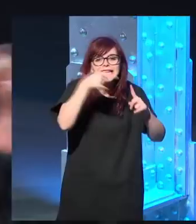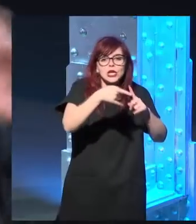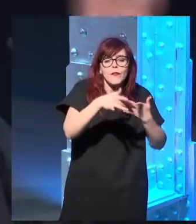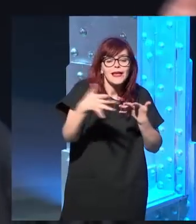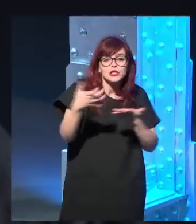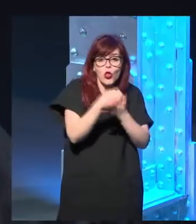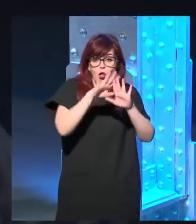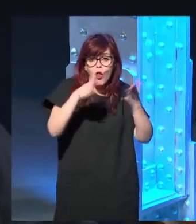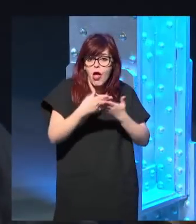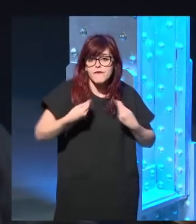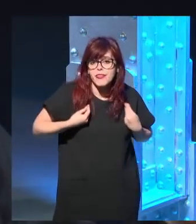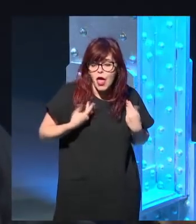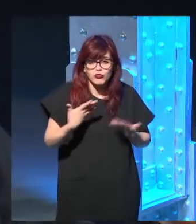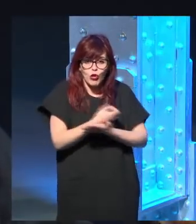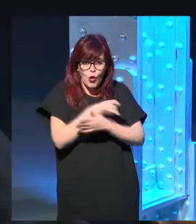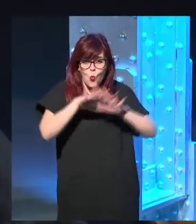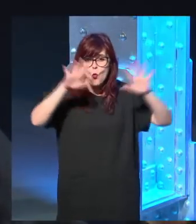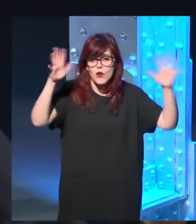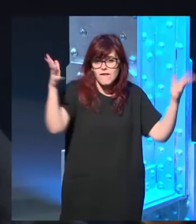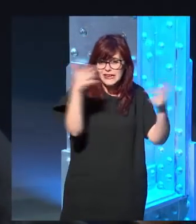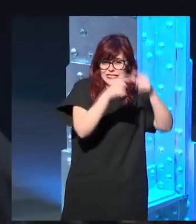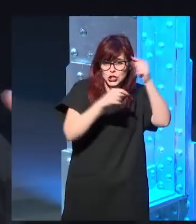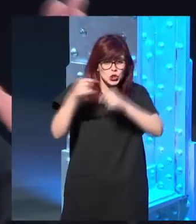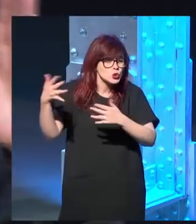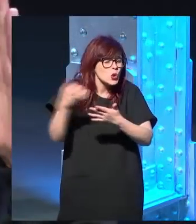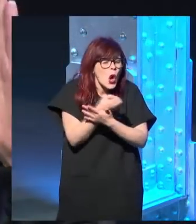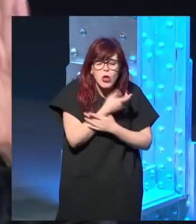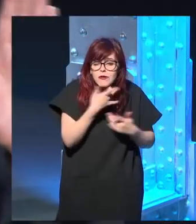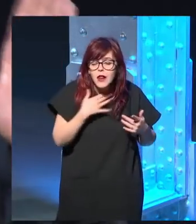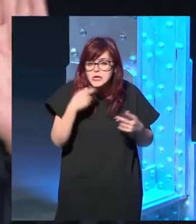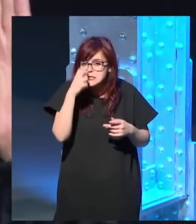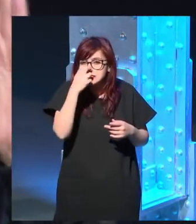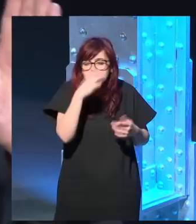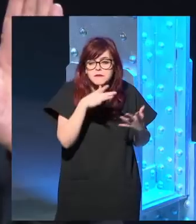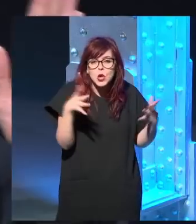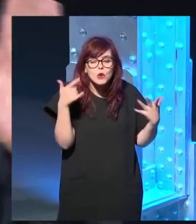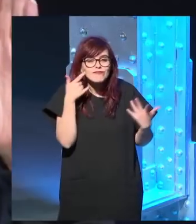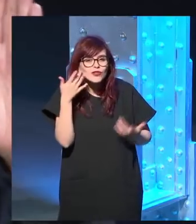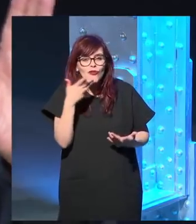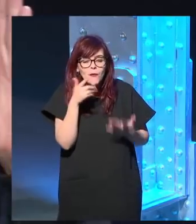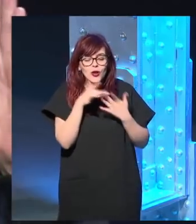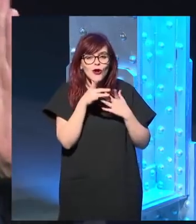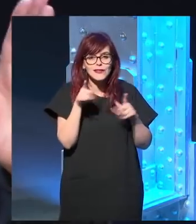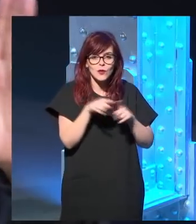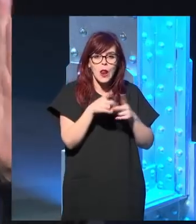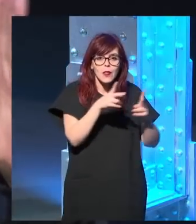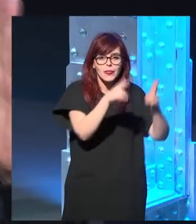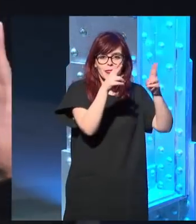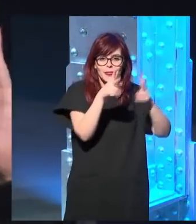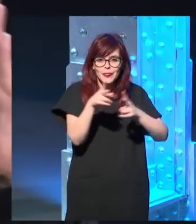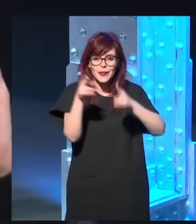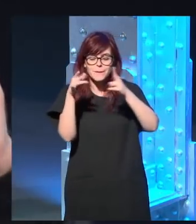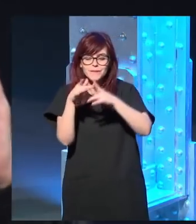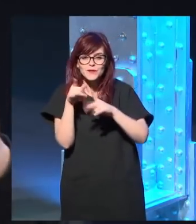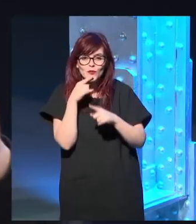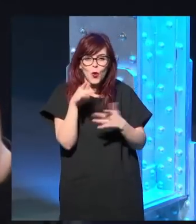el misterio de la vida del mundo del universo pero parcelándolo en pequeños misterios para ir